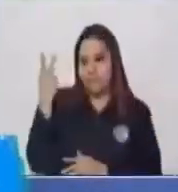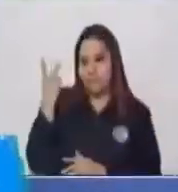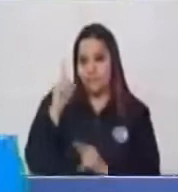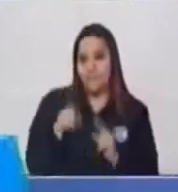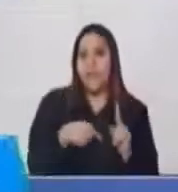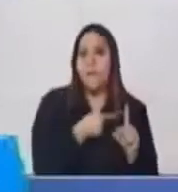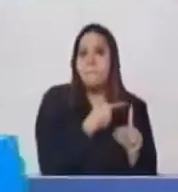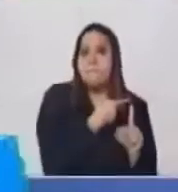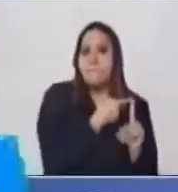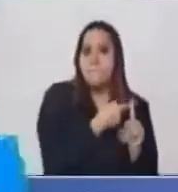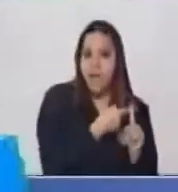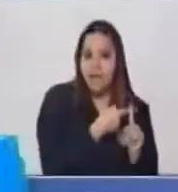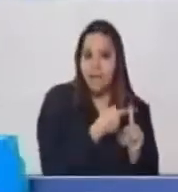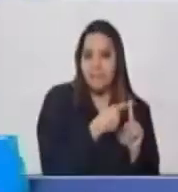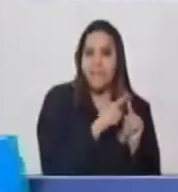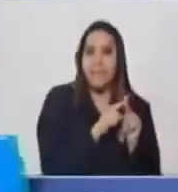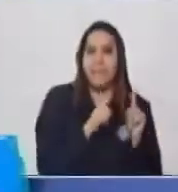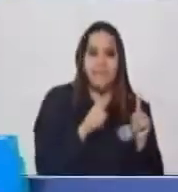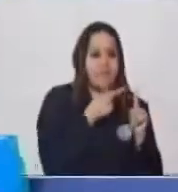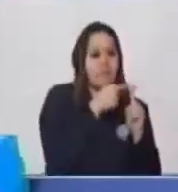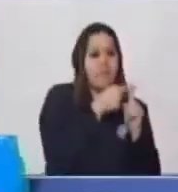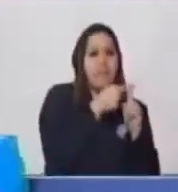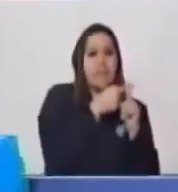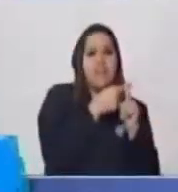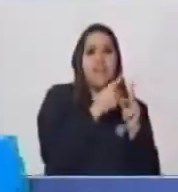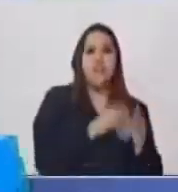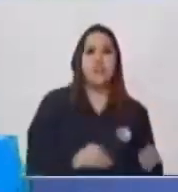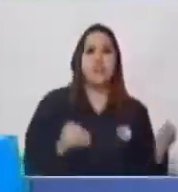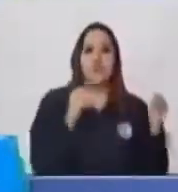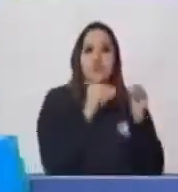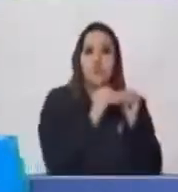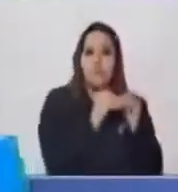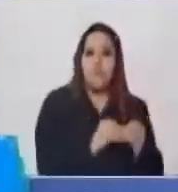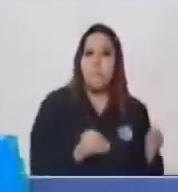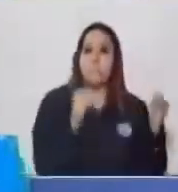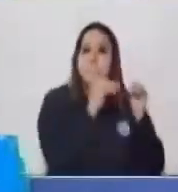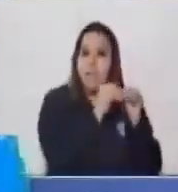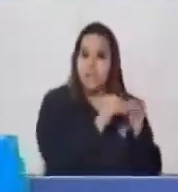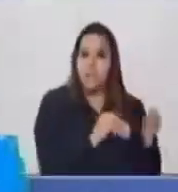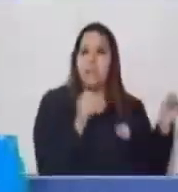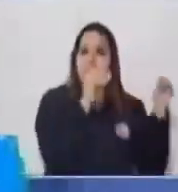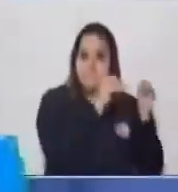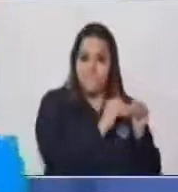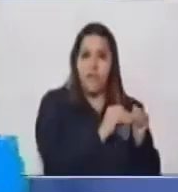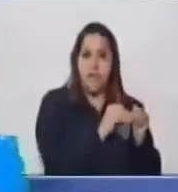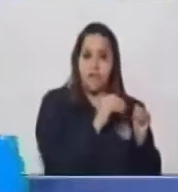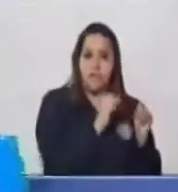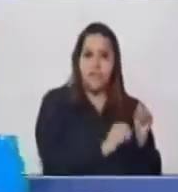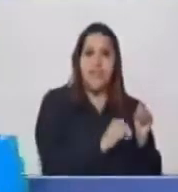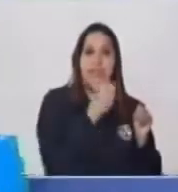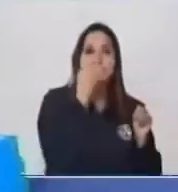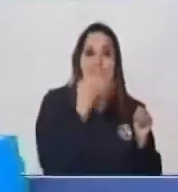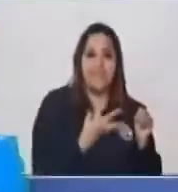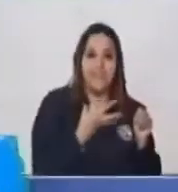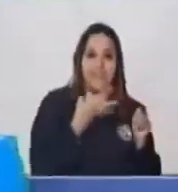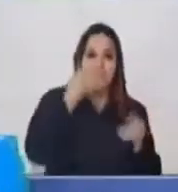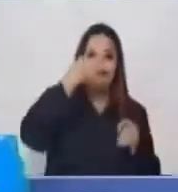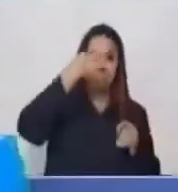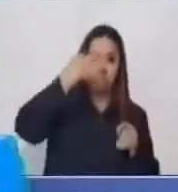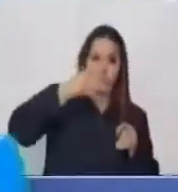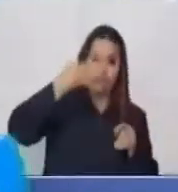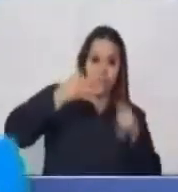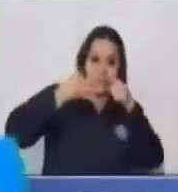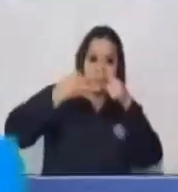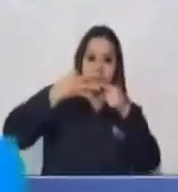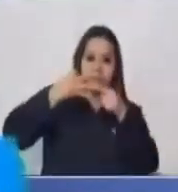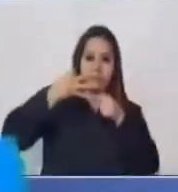¿Sí? Estamos Sumando Y estamos sumando De 3 Por eso les coloqué Este para que vieran La